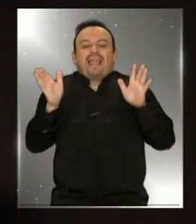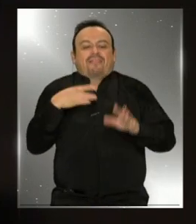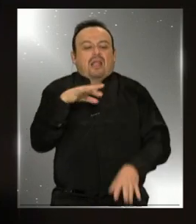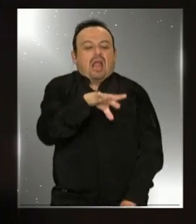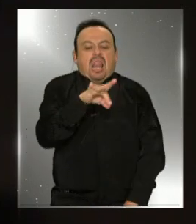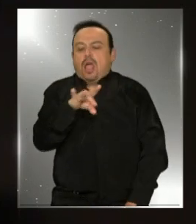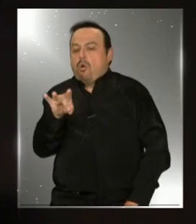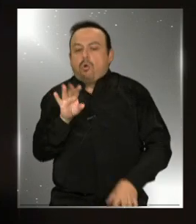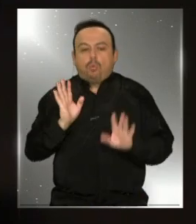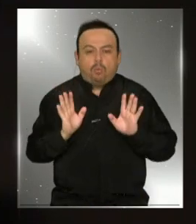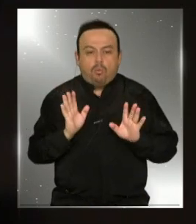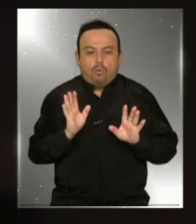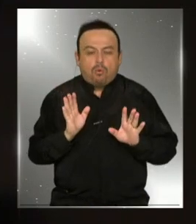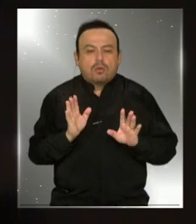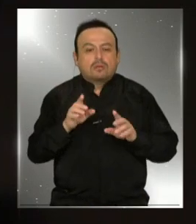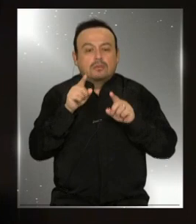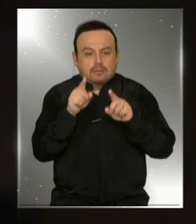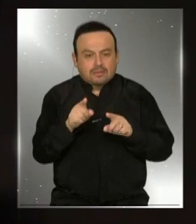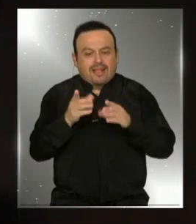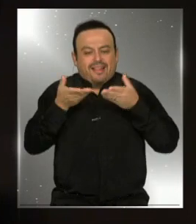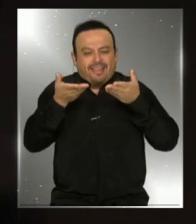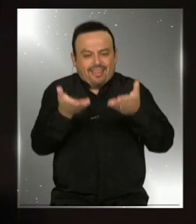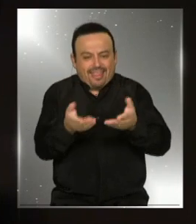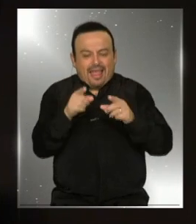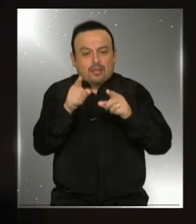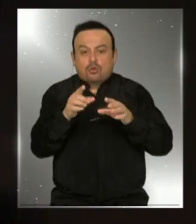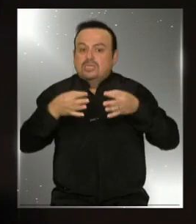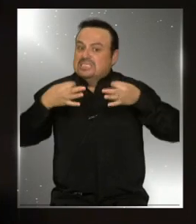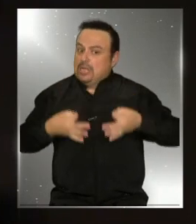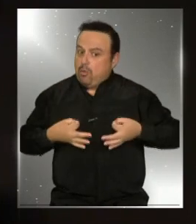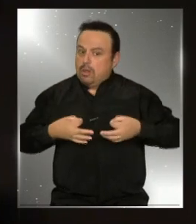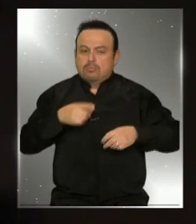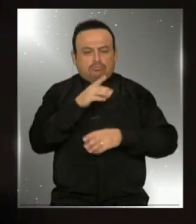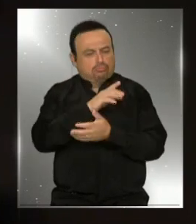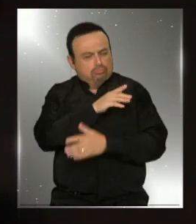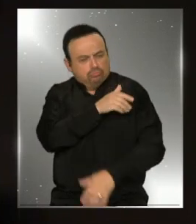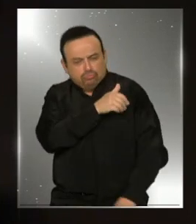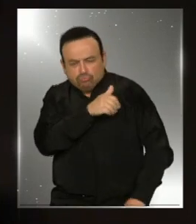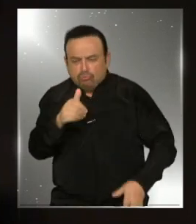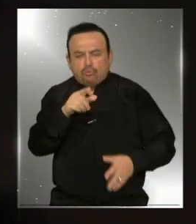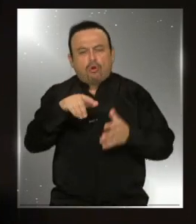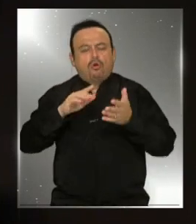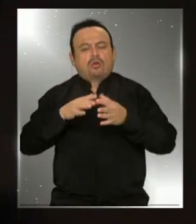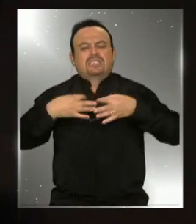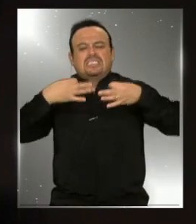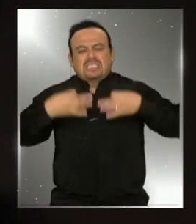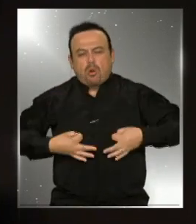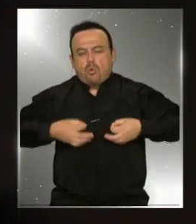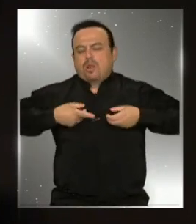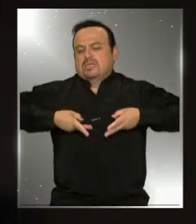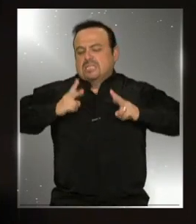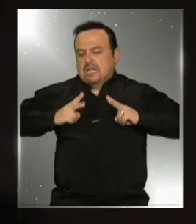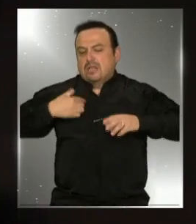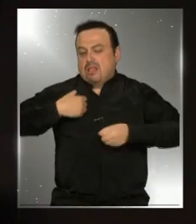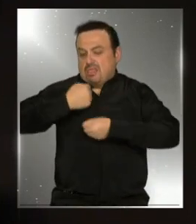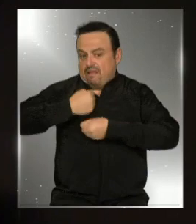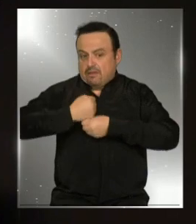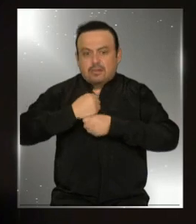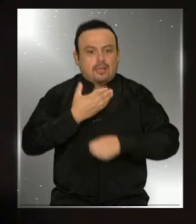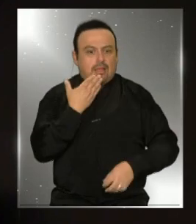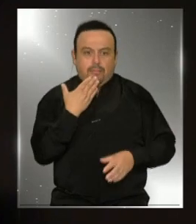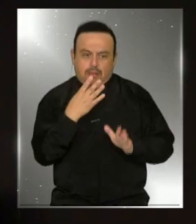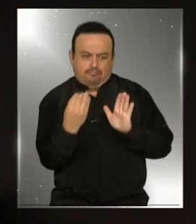pero tengan garantizada la desconexión. Todos sus derechos en materia de seguridad y salud en el trabajo también